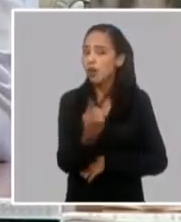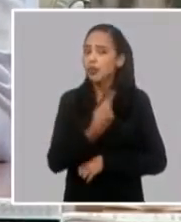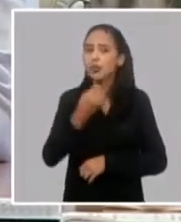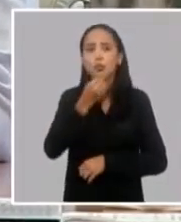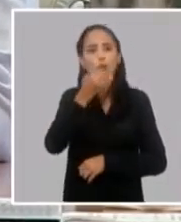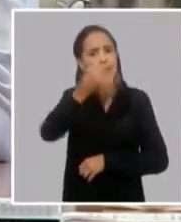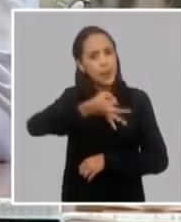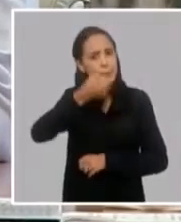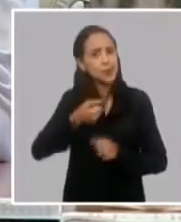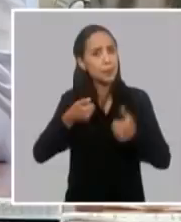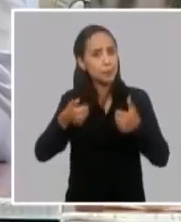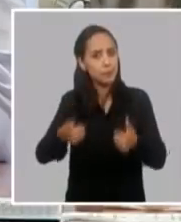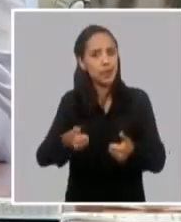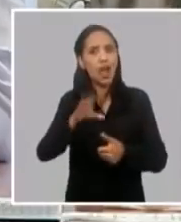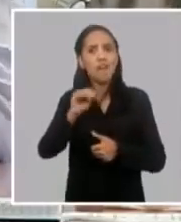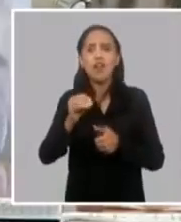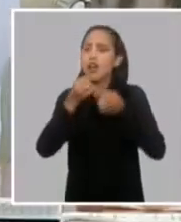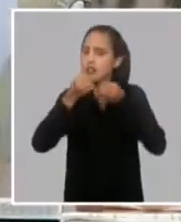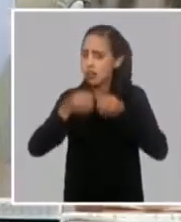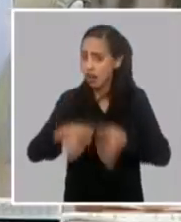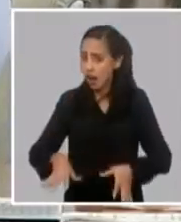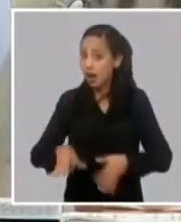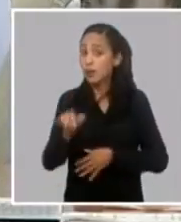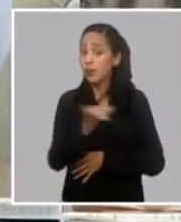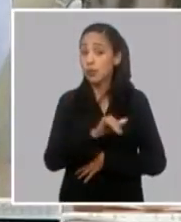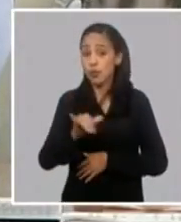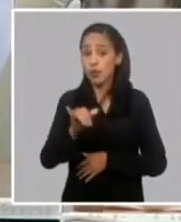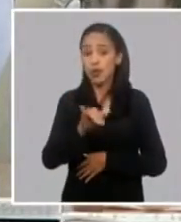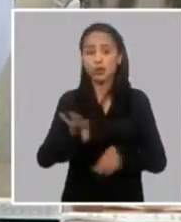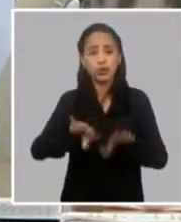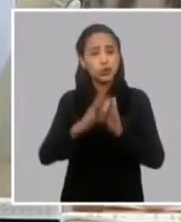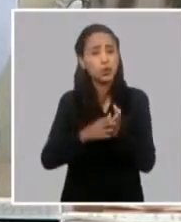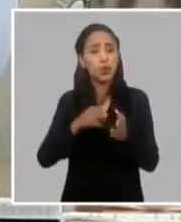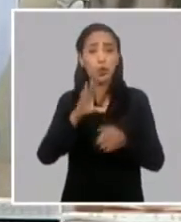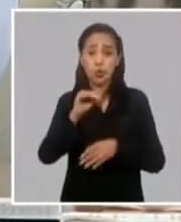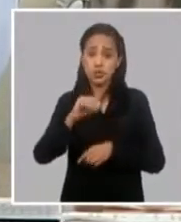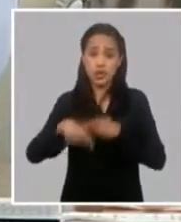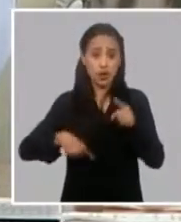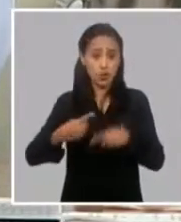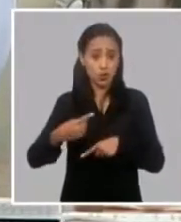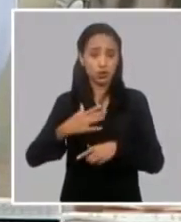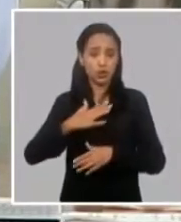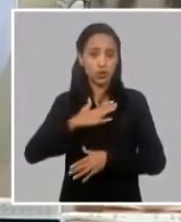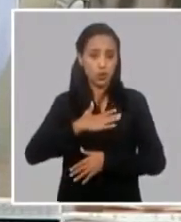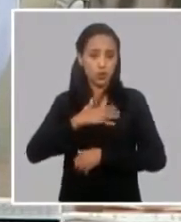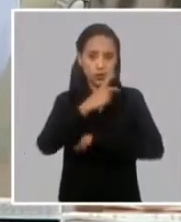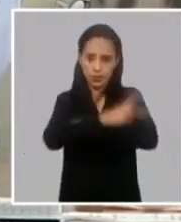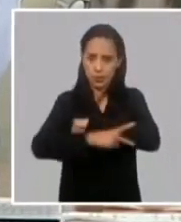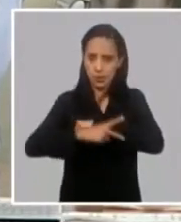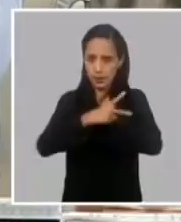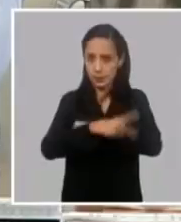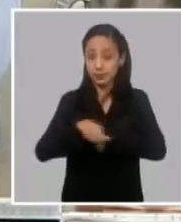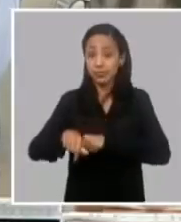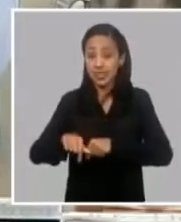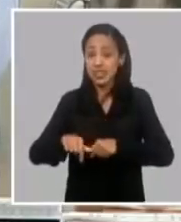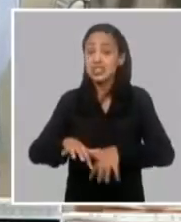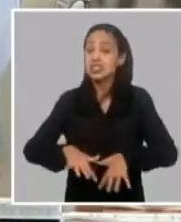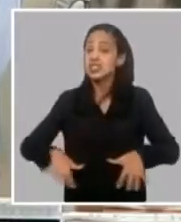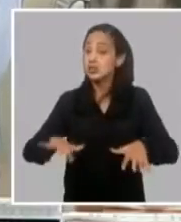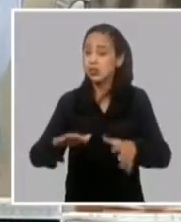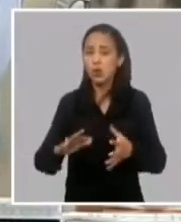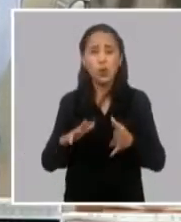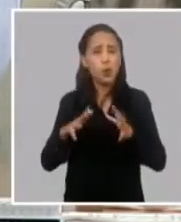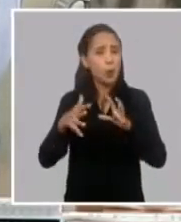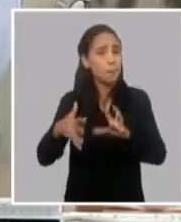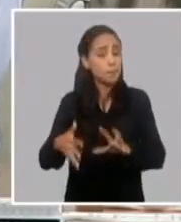que se ejerce sobre nuestro país. Y que ha sido esa situación compleja atizada